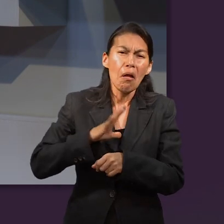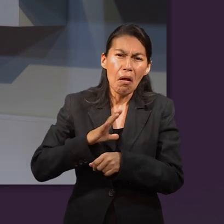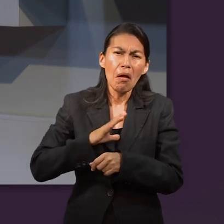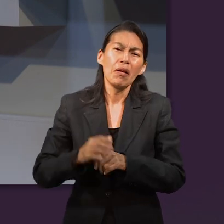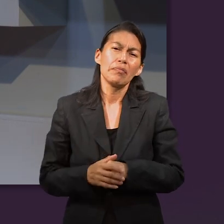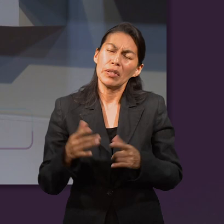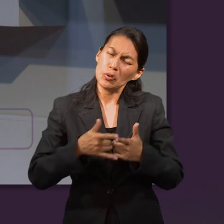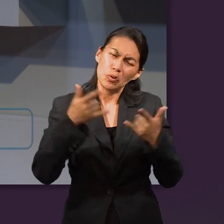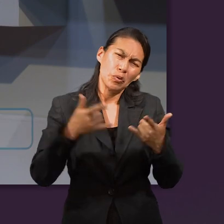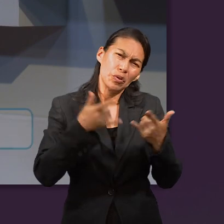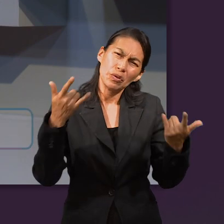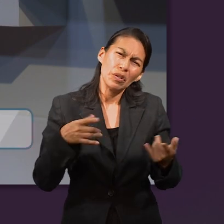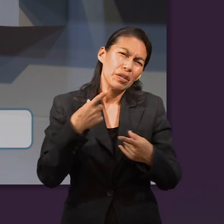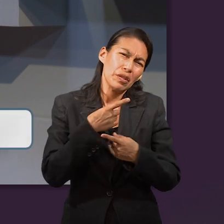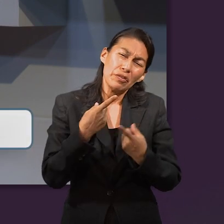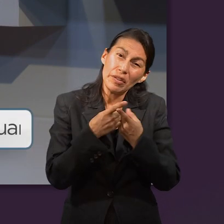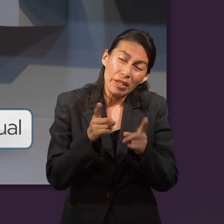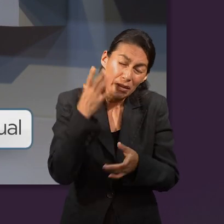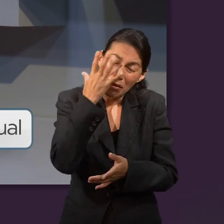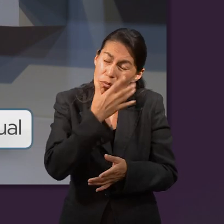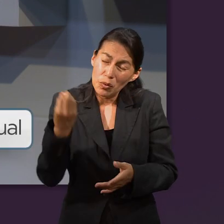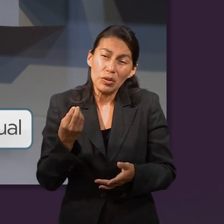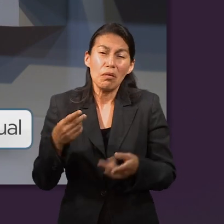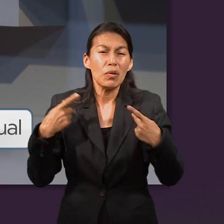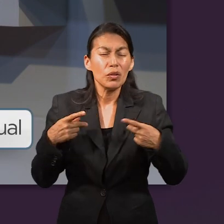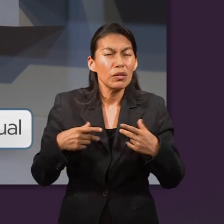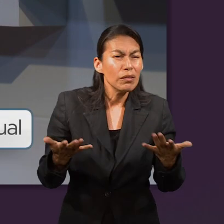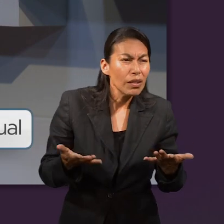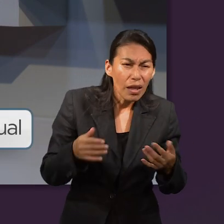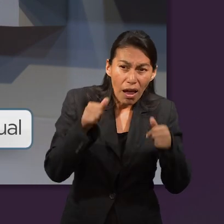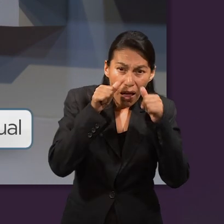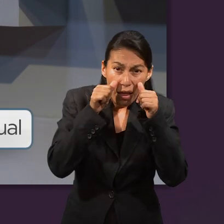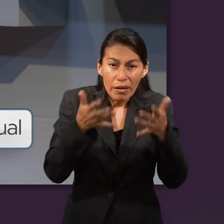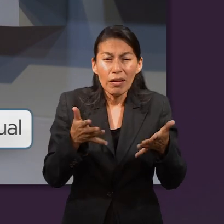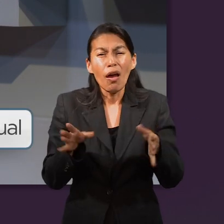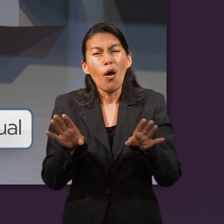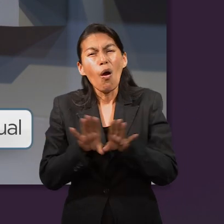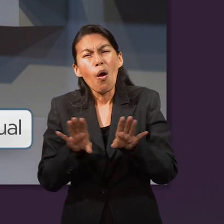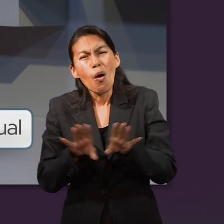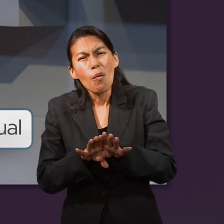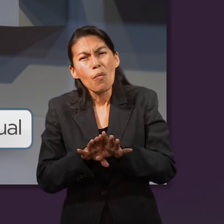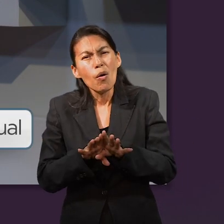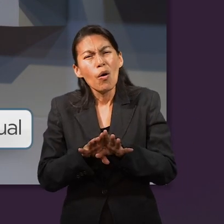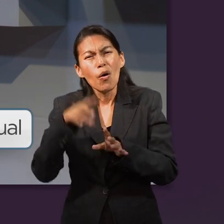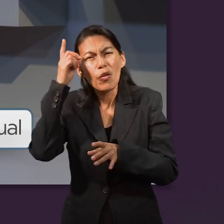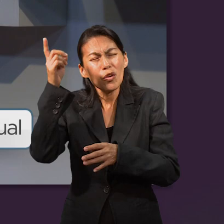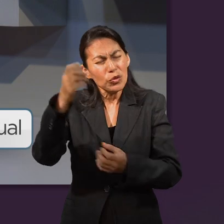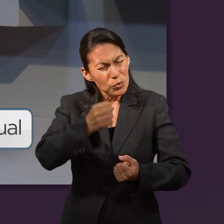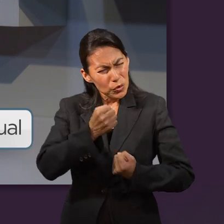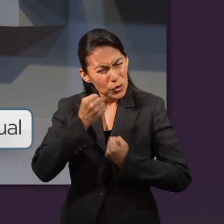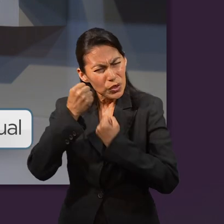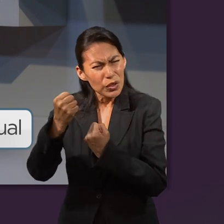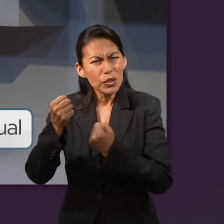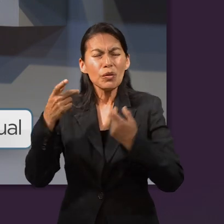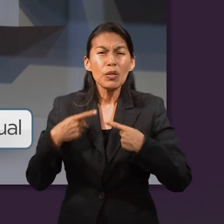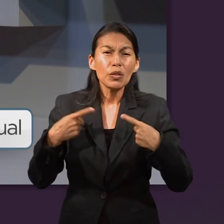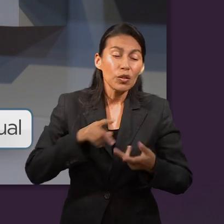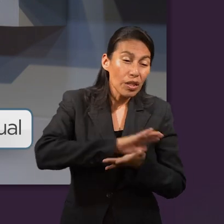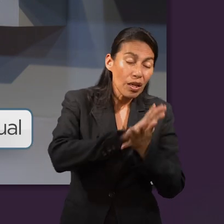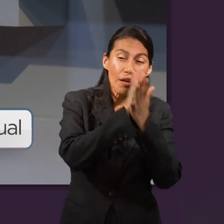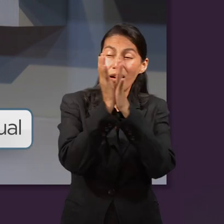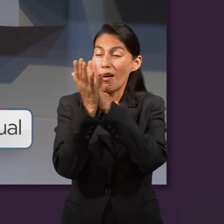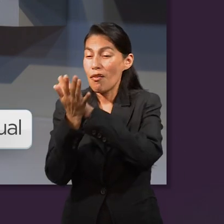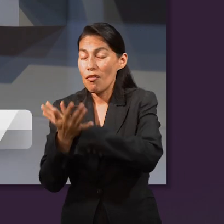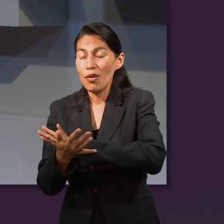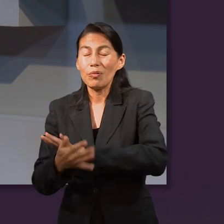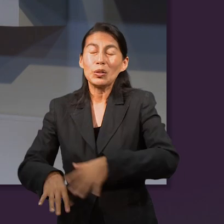han hecho hasta películas de estas historias porque le llama mucho la atención el poder que tiene Dios